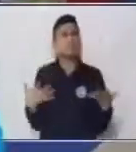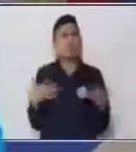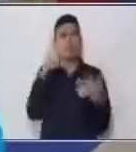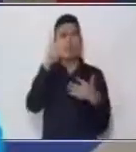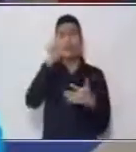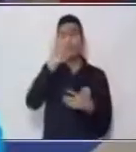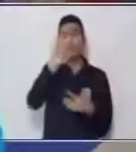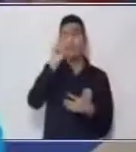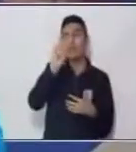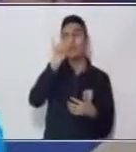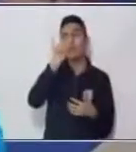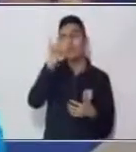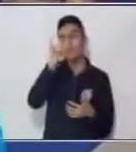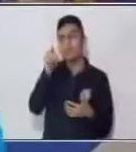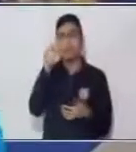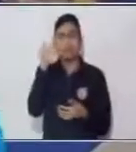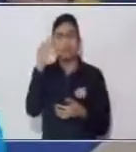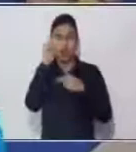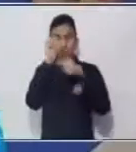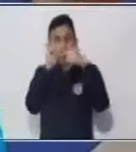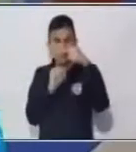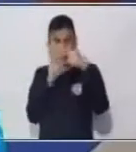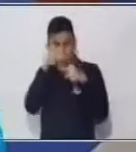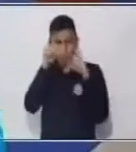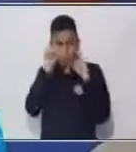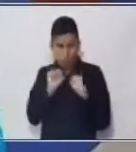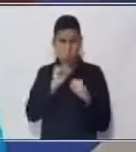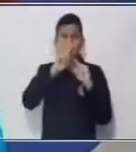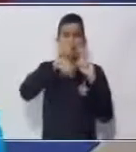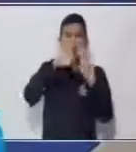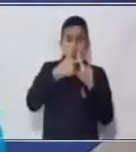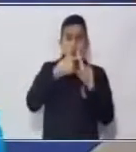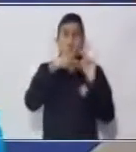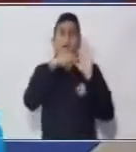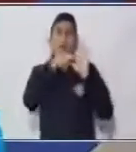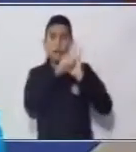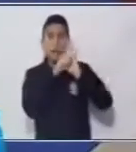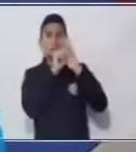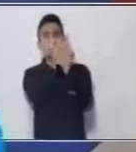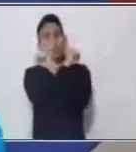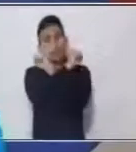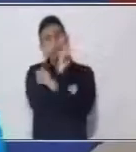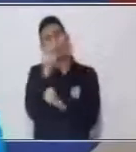división, pero lo podemos trabajar con suma, con resta, con multiplicación.